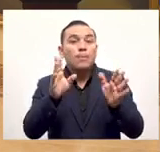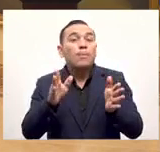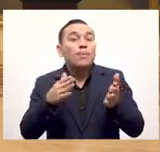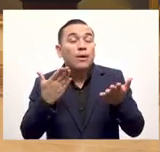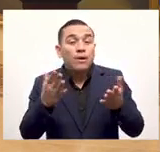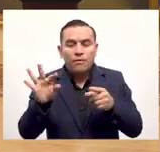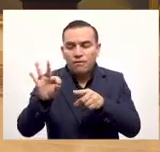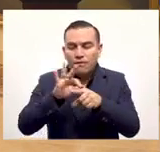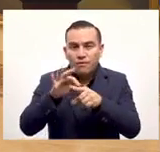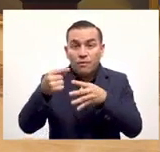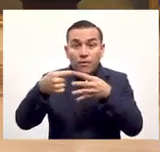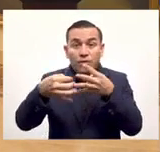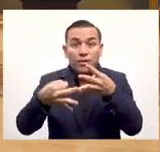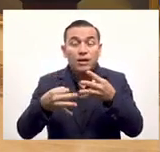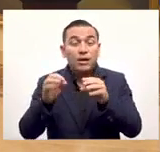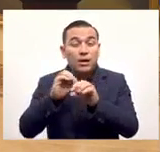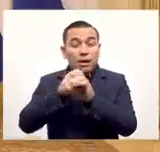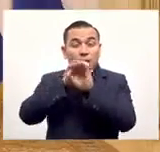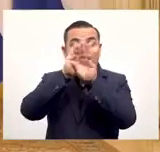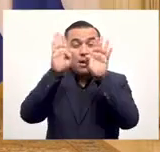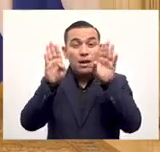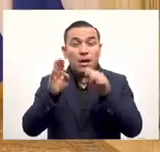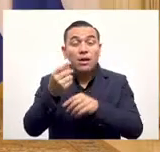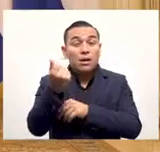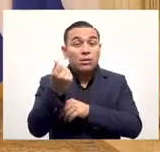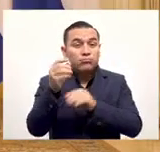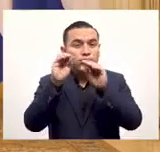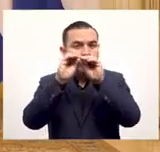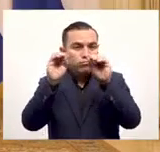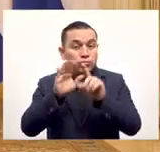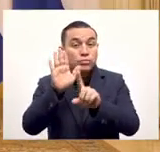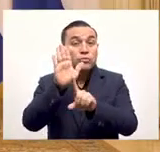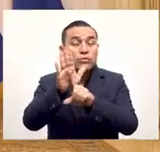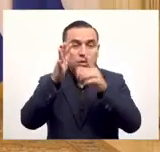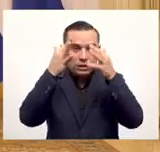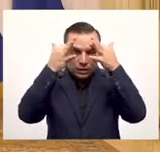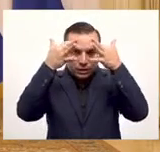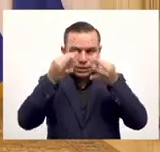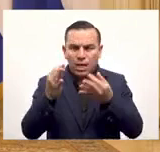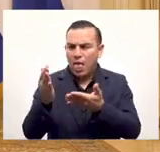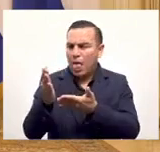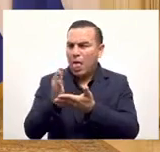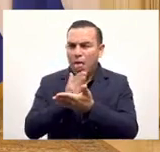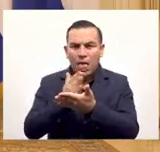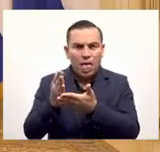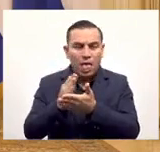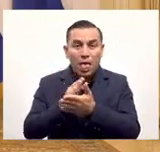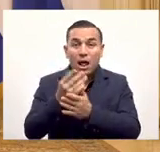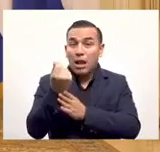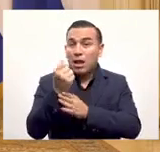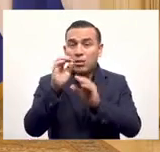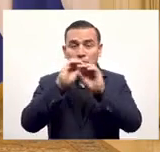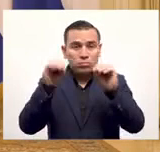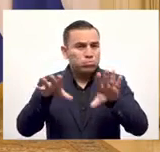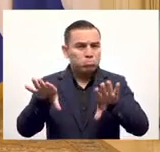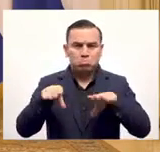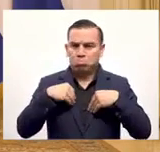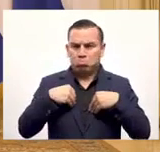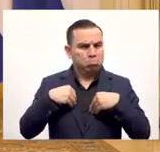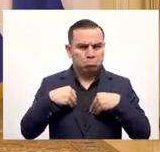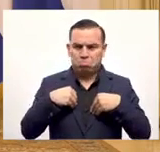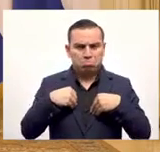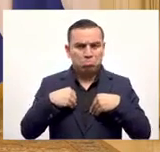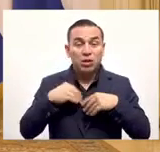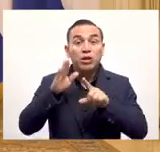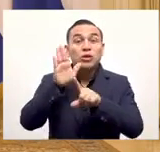la ley, pero sí queremos dejar claro que el uso del Bitcoin será opcional. Es decir, nadie va a recibir Bitcoin si no lo desea,